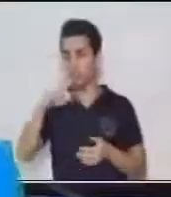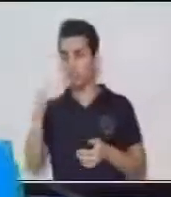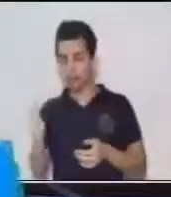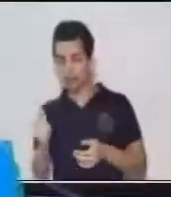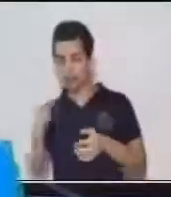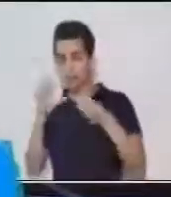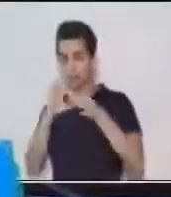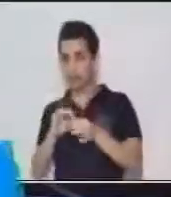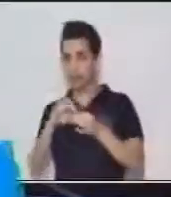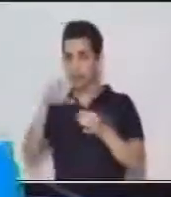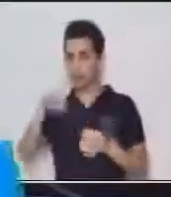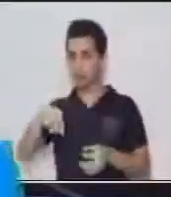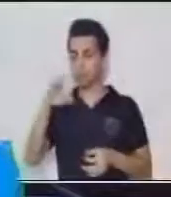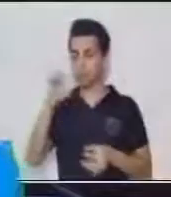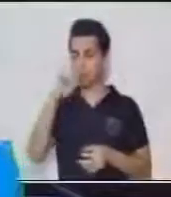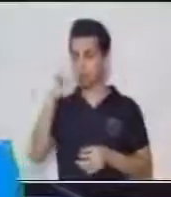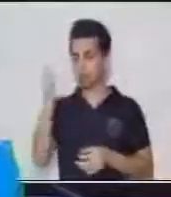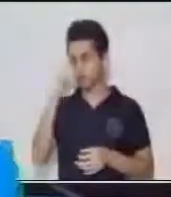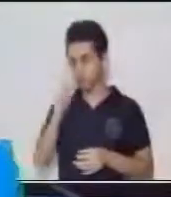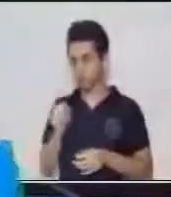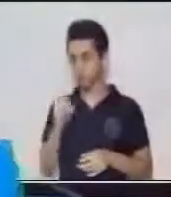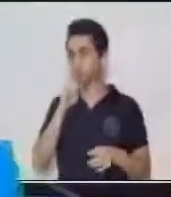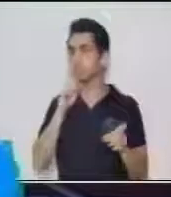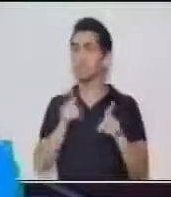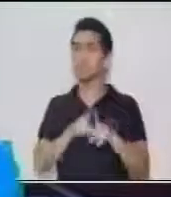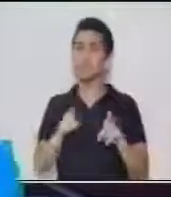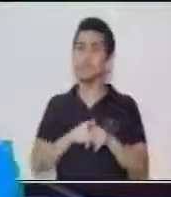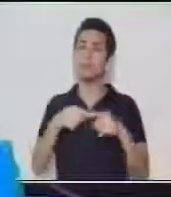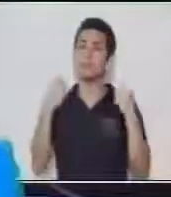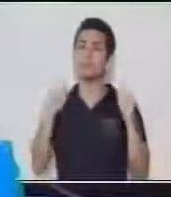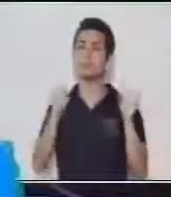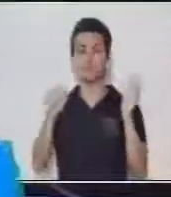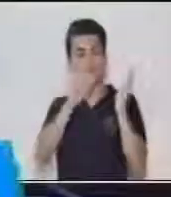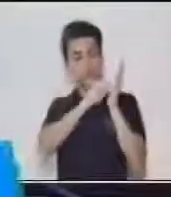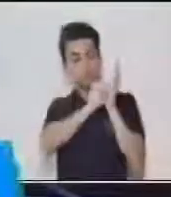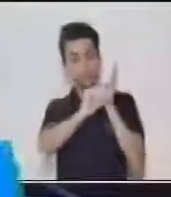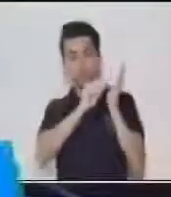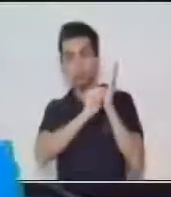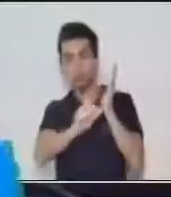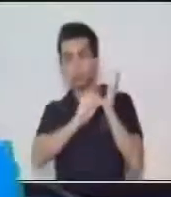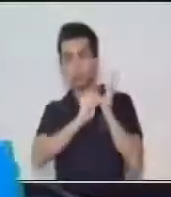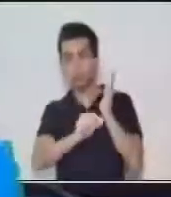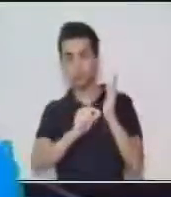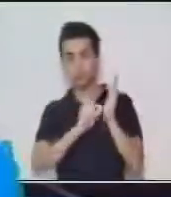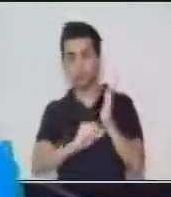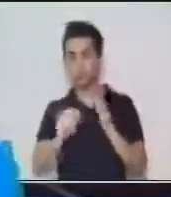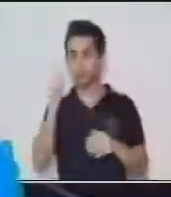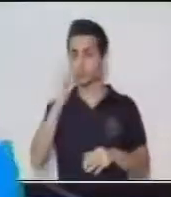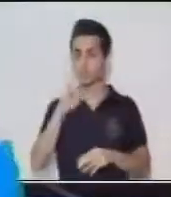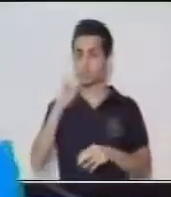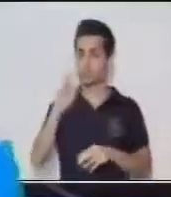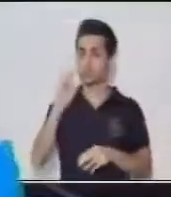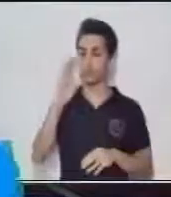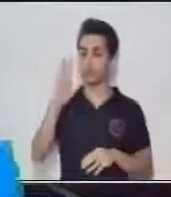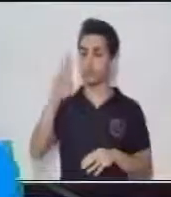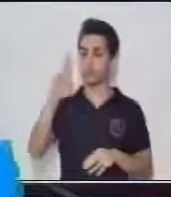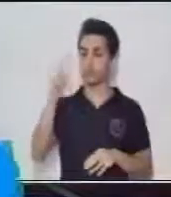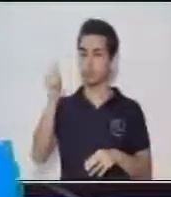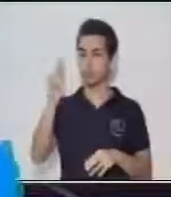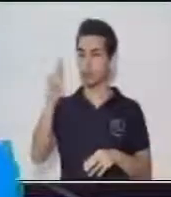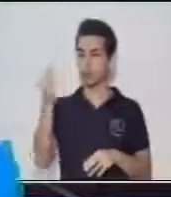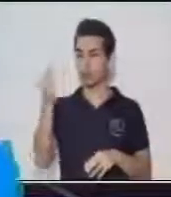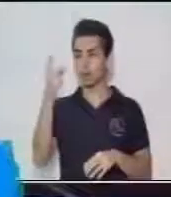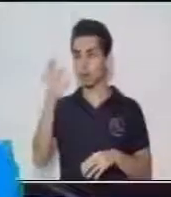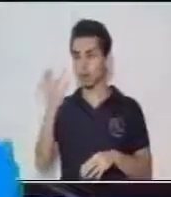el subrayado y por último, vamos a unificar lo que es el